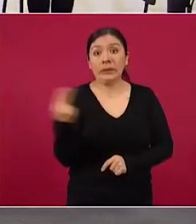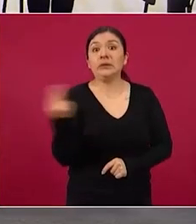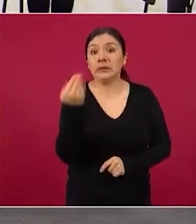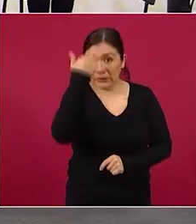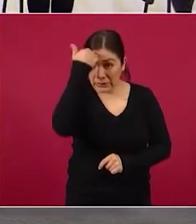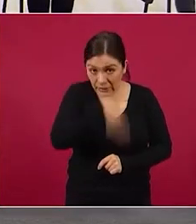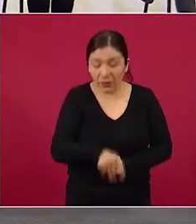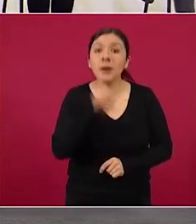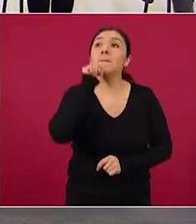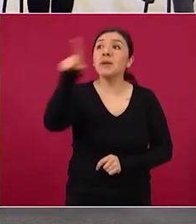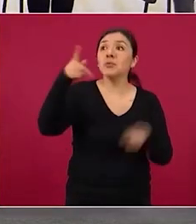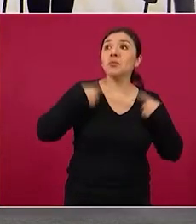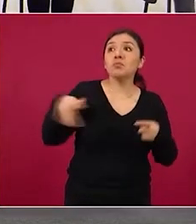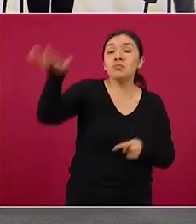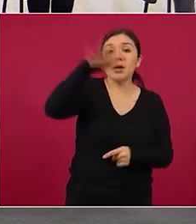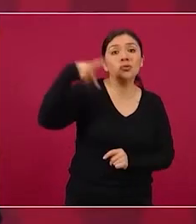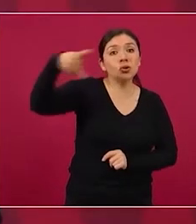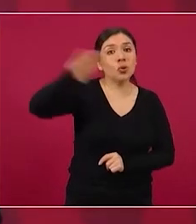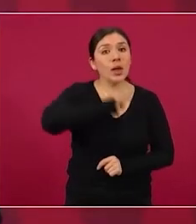España